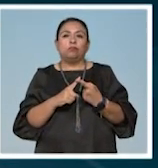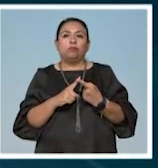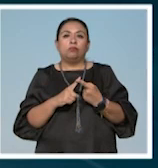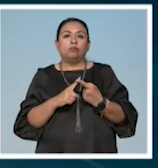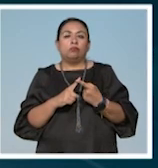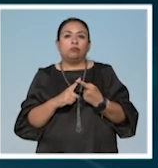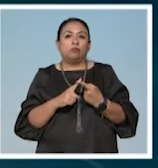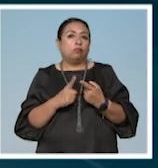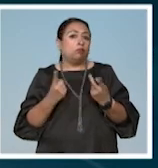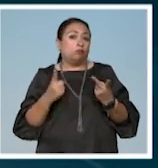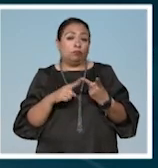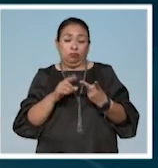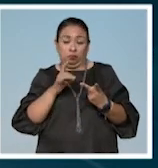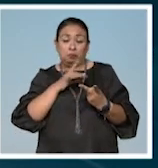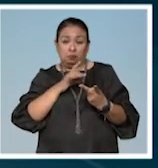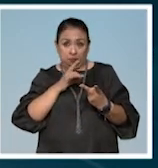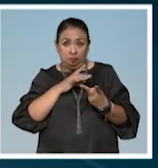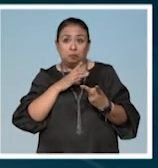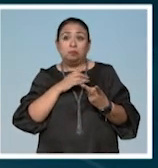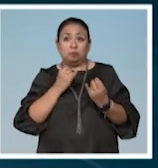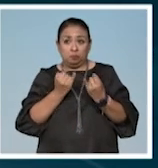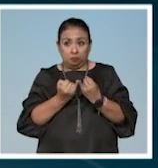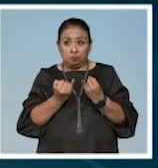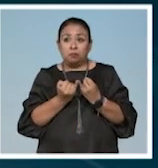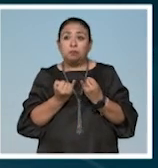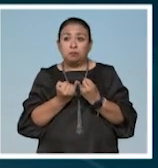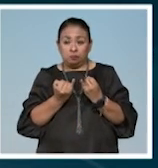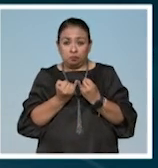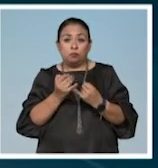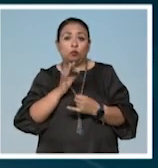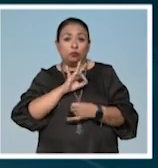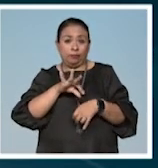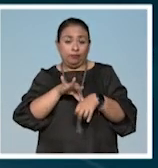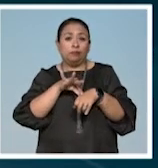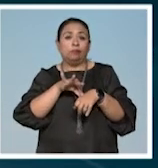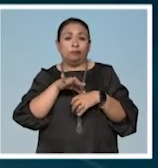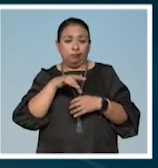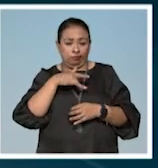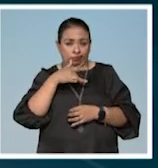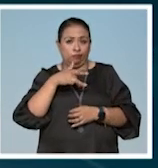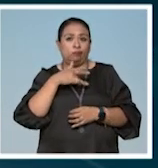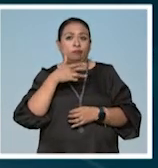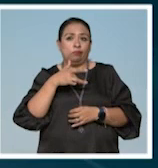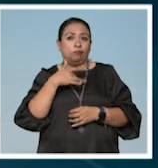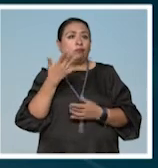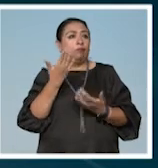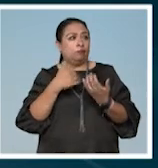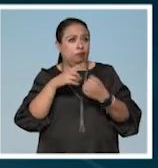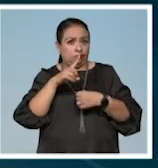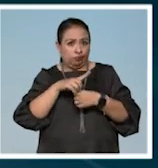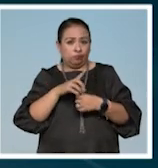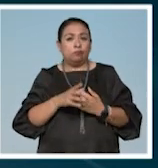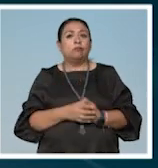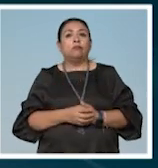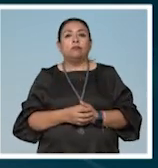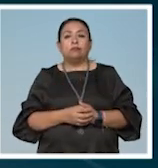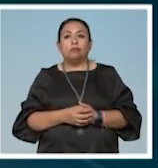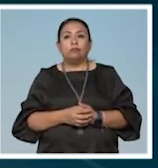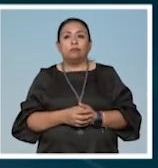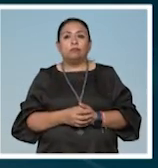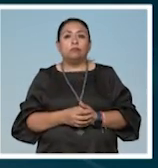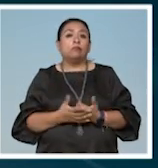del miedo que también se puede vivir en una sociedad e